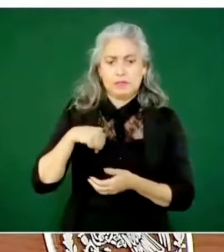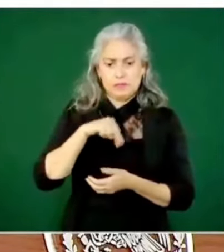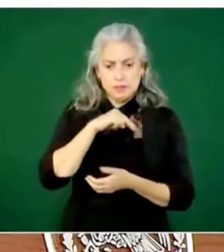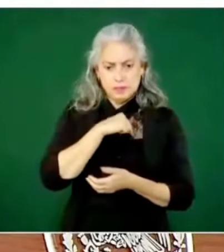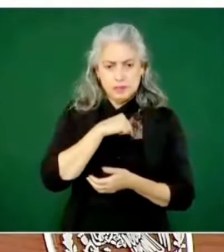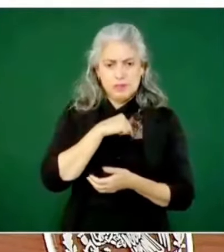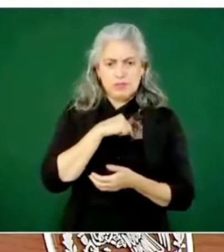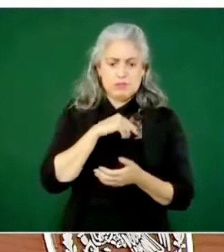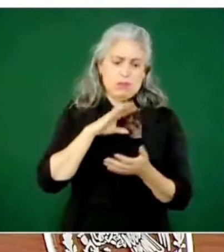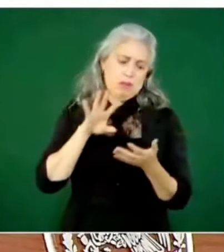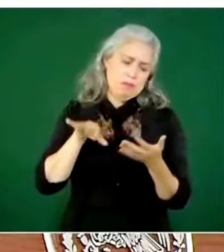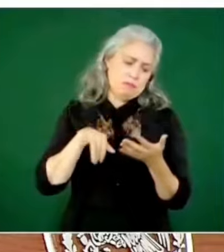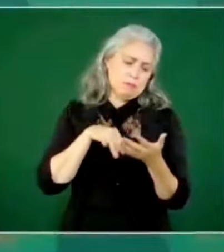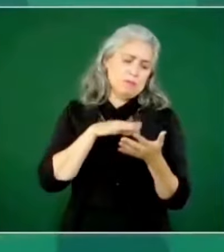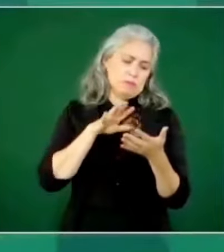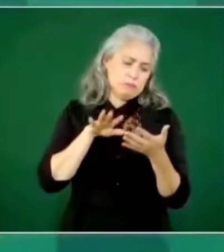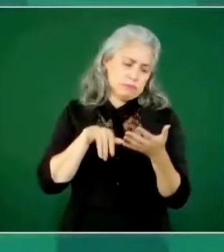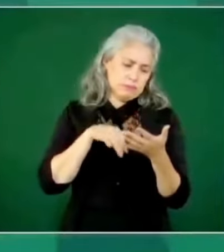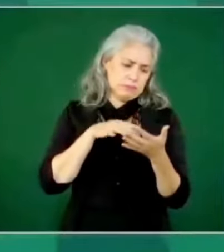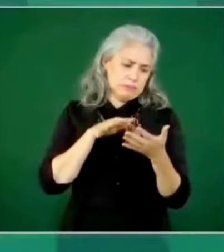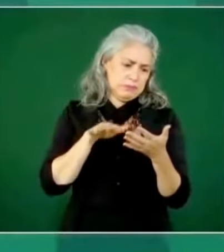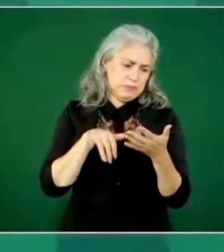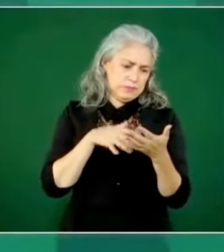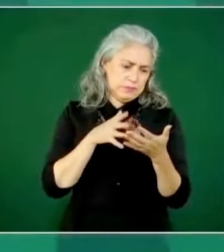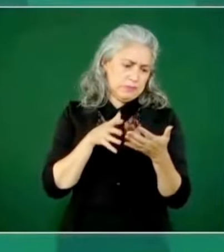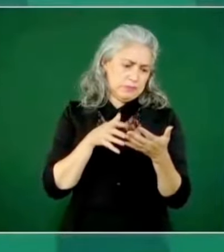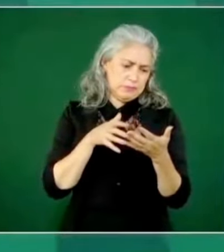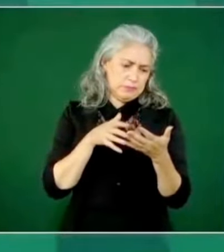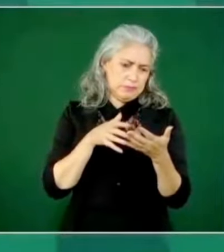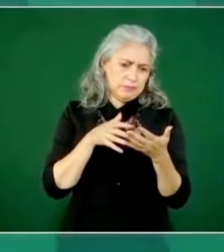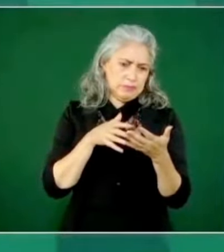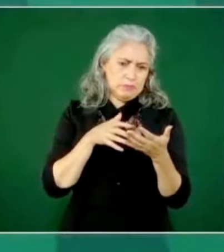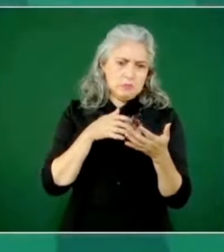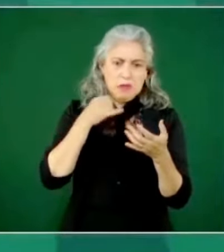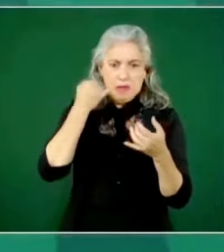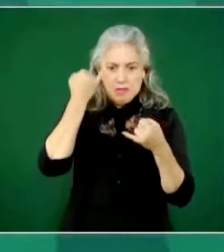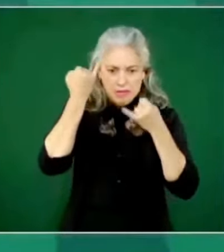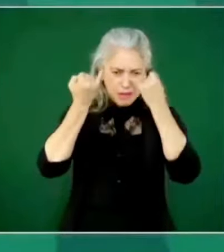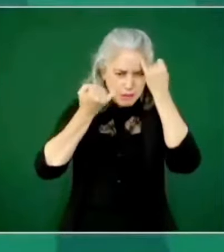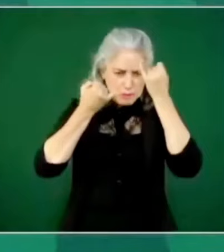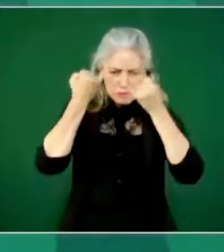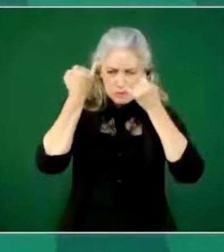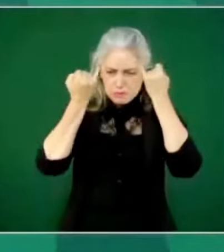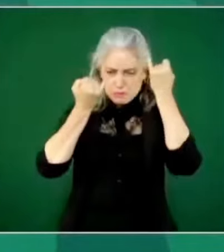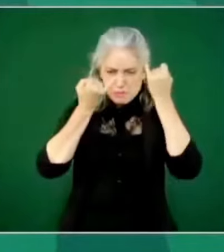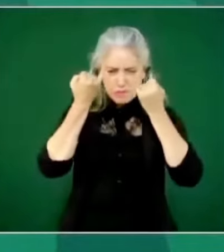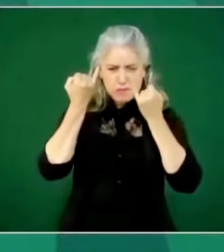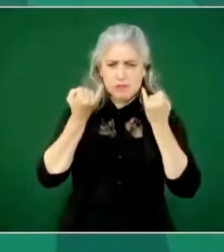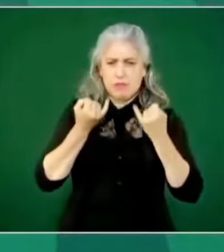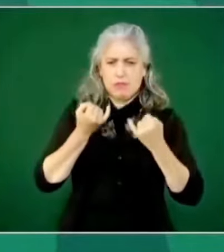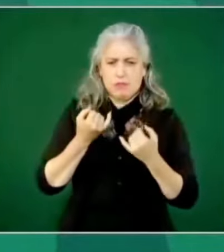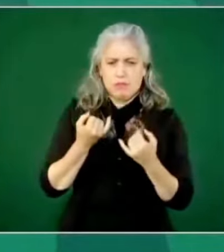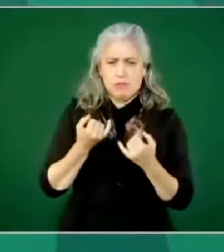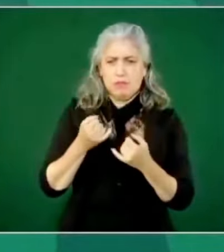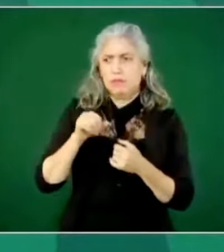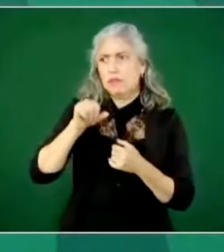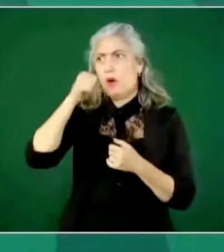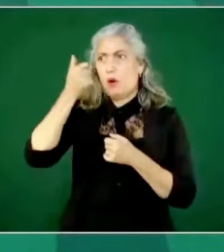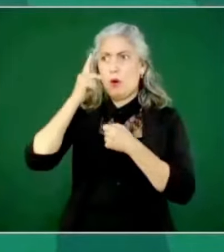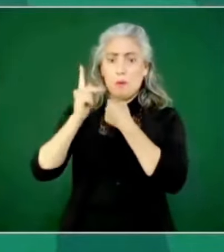doctrinas filosóficas solo en el extranjero,